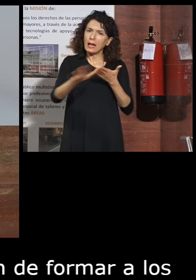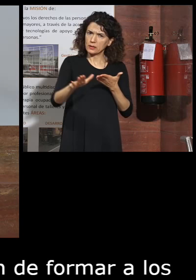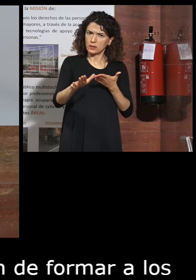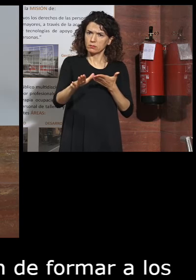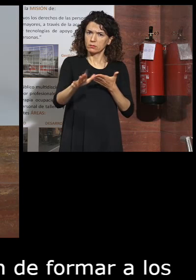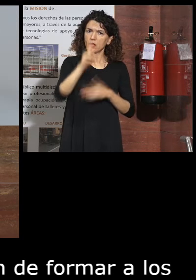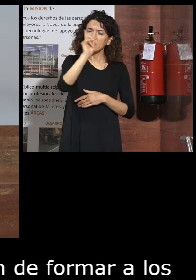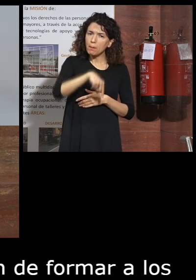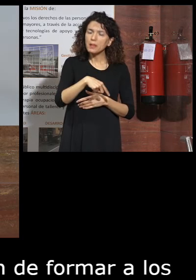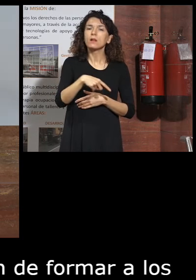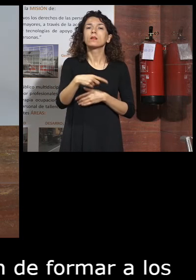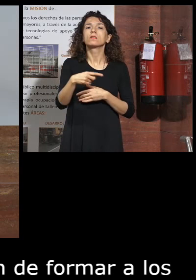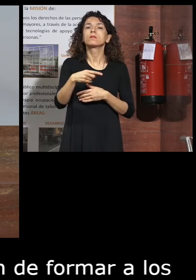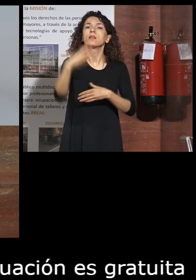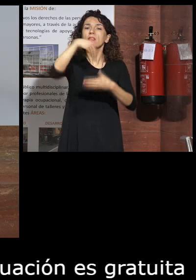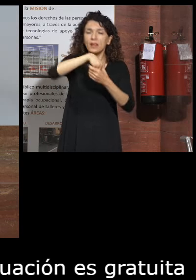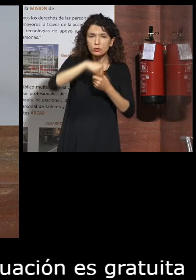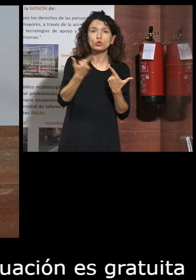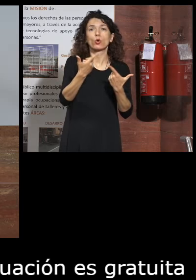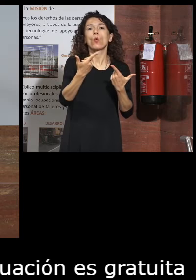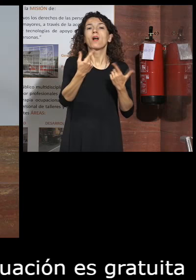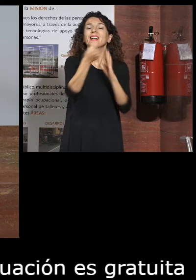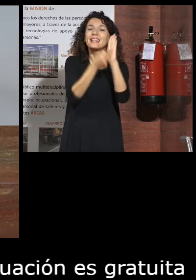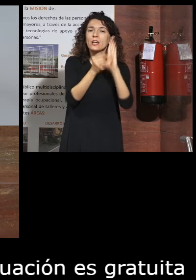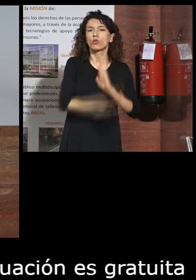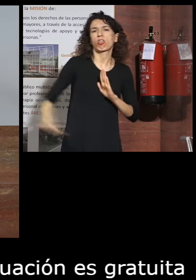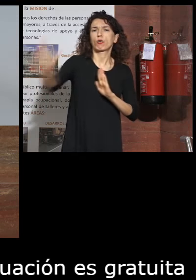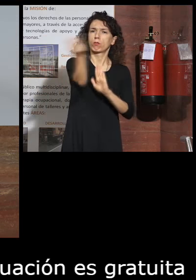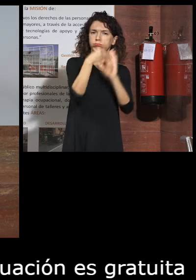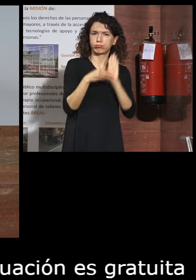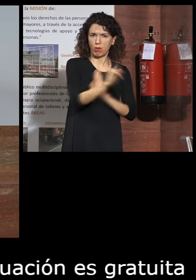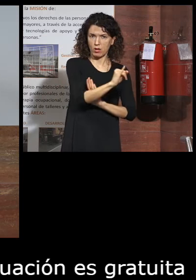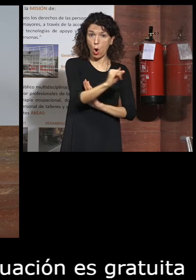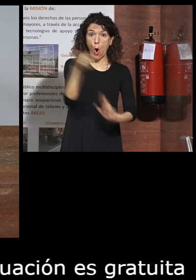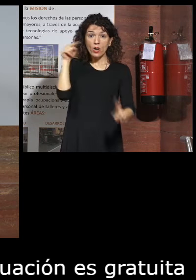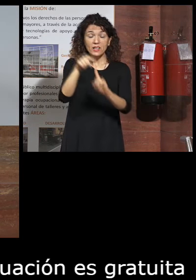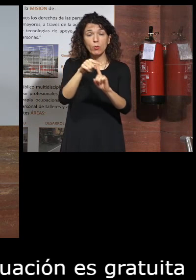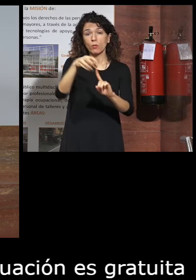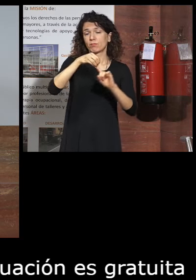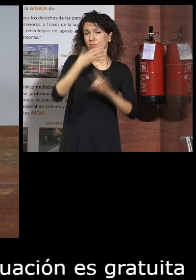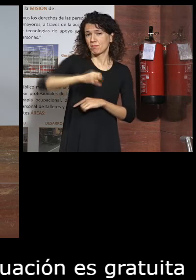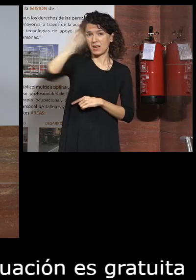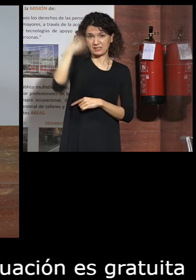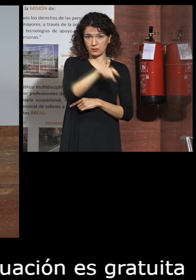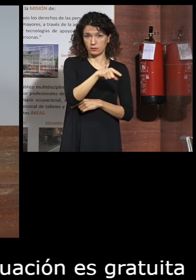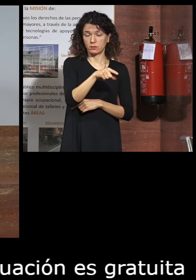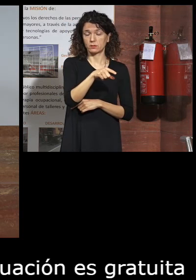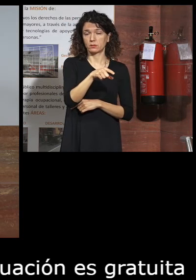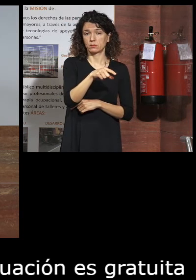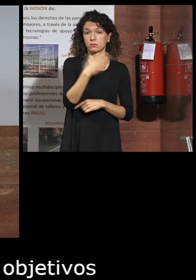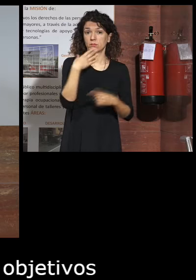y se ajusta a la política nacional y los objetivos objetivos son entre otros